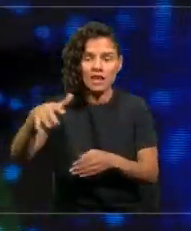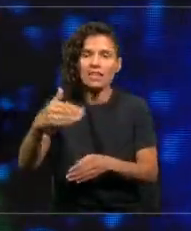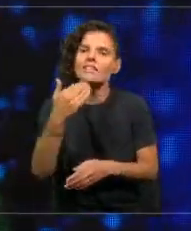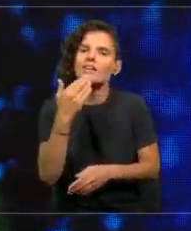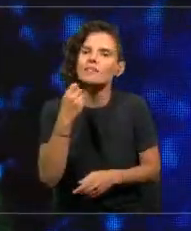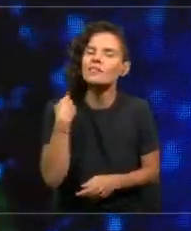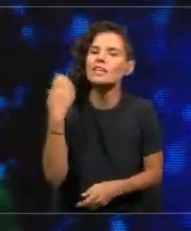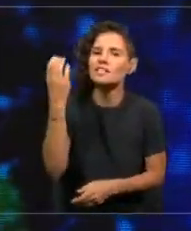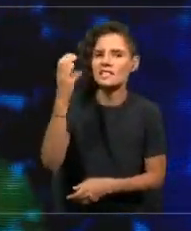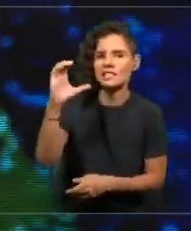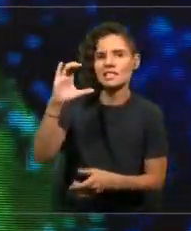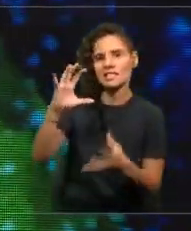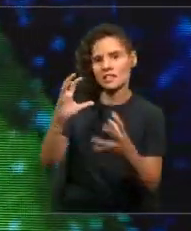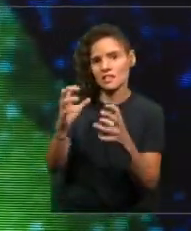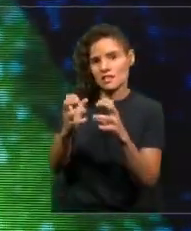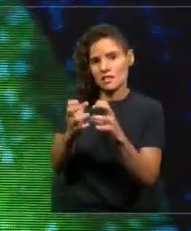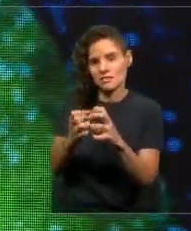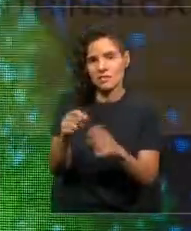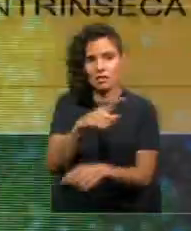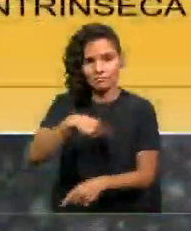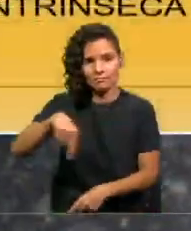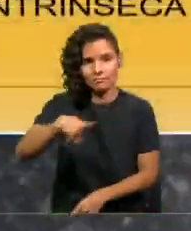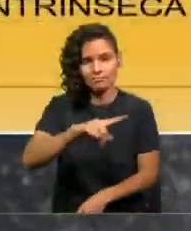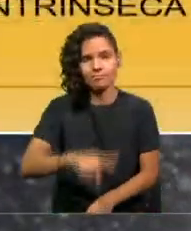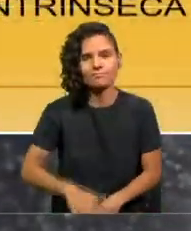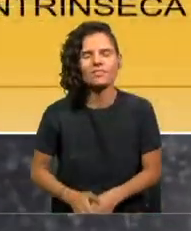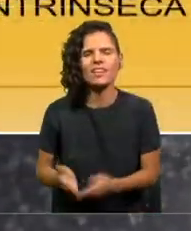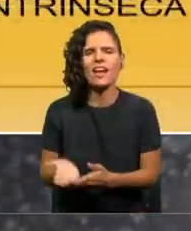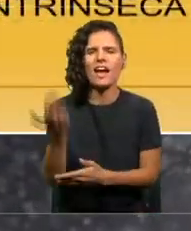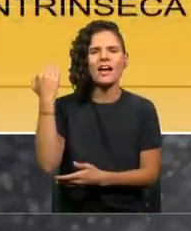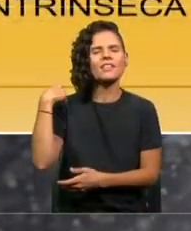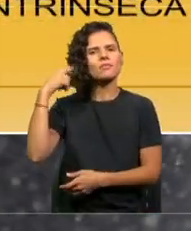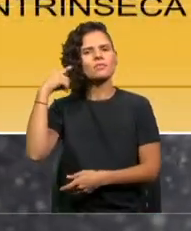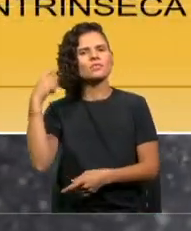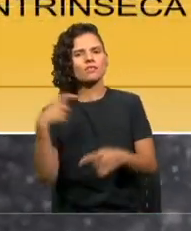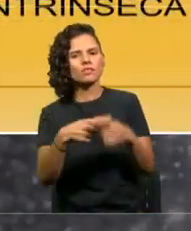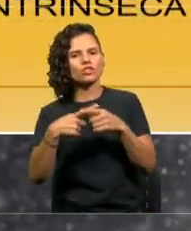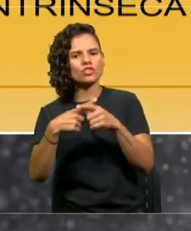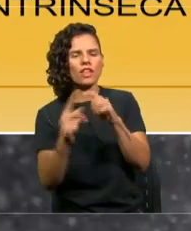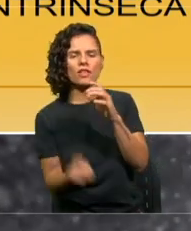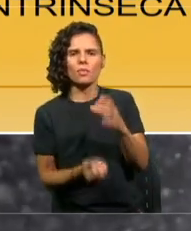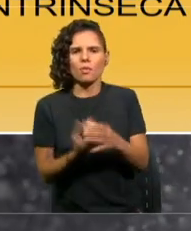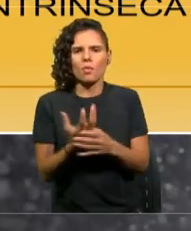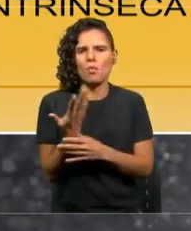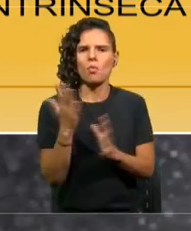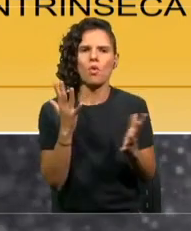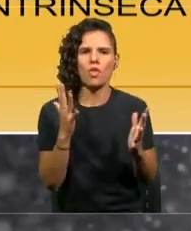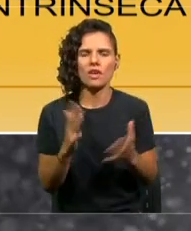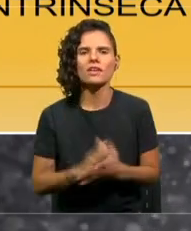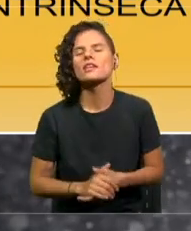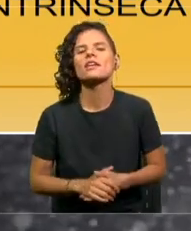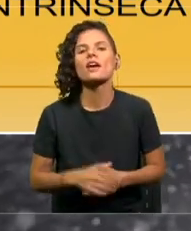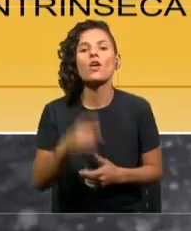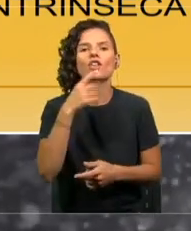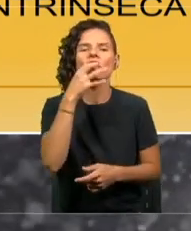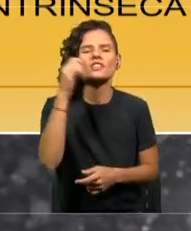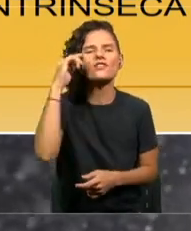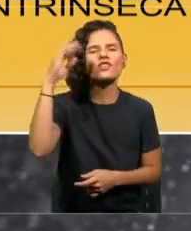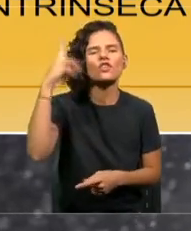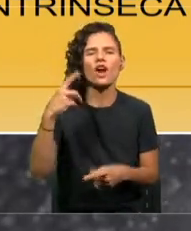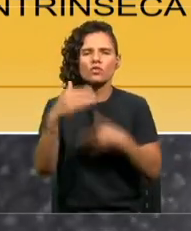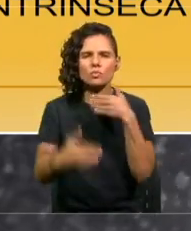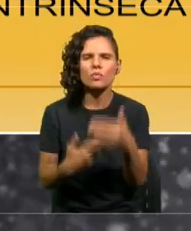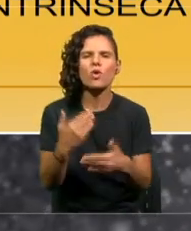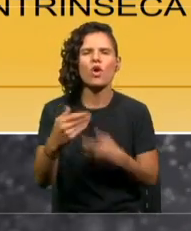en la paradigma de la sociedad modernista, la filosofía del progreso, decía